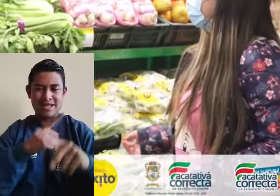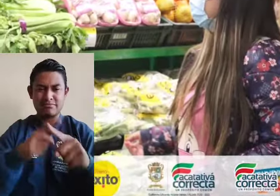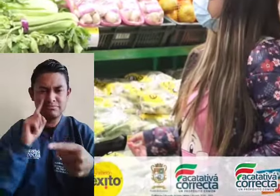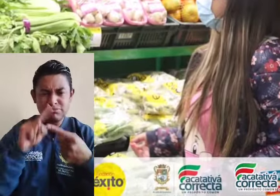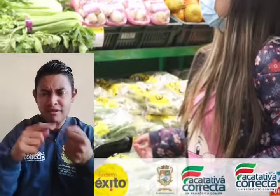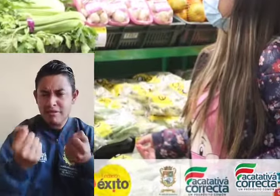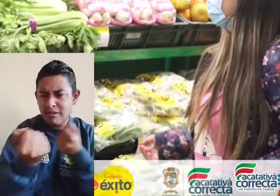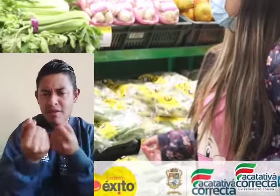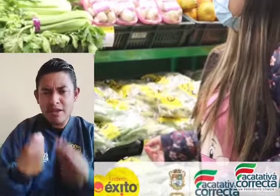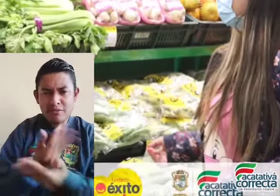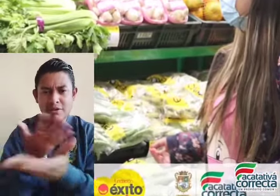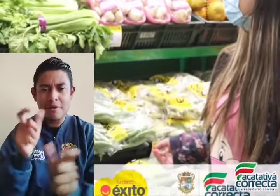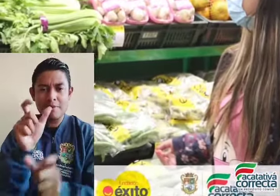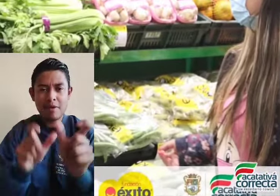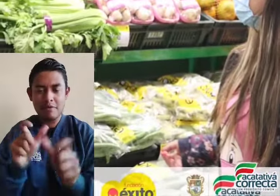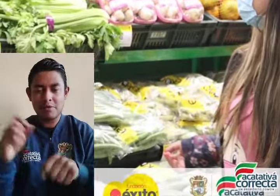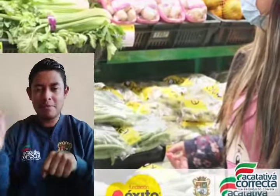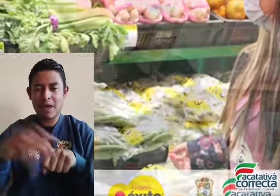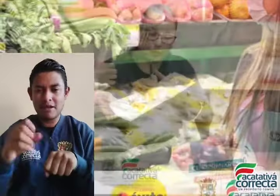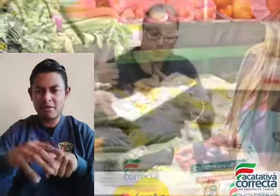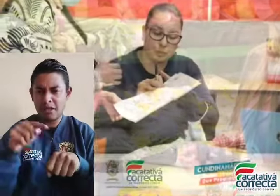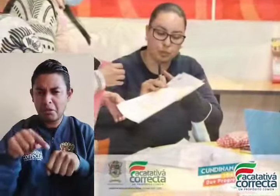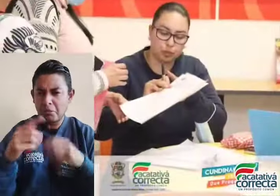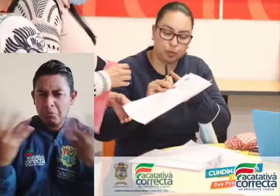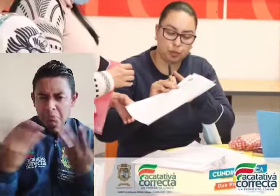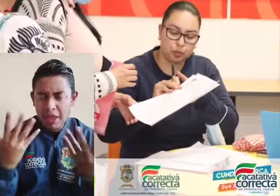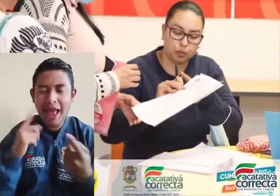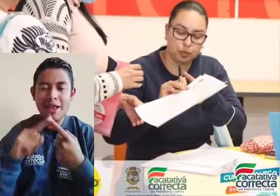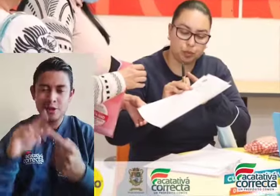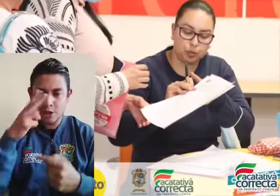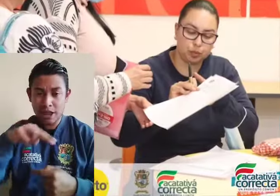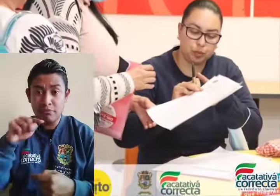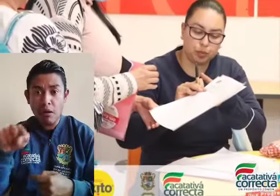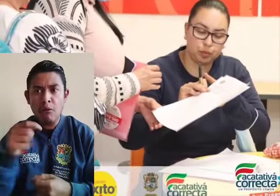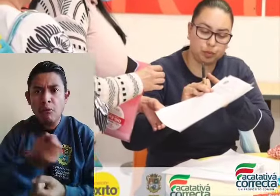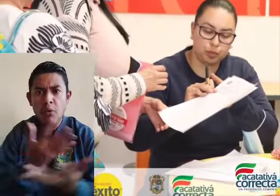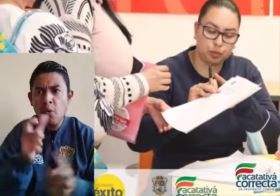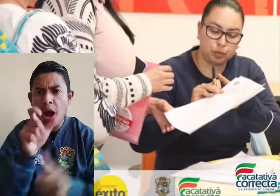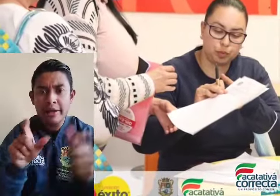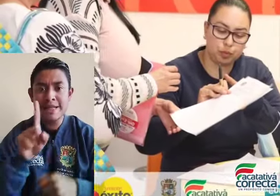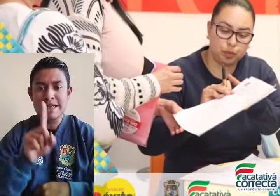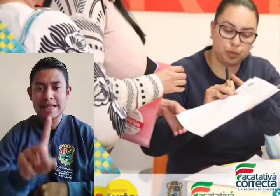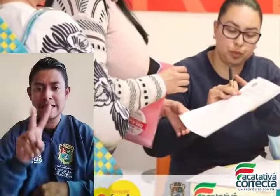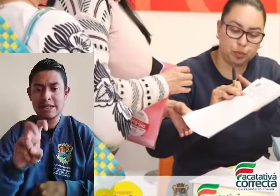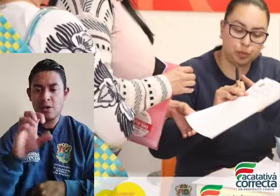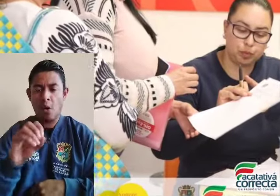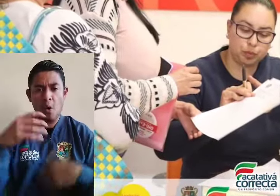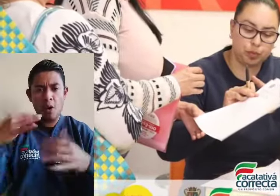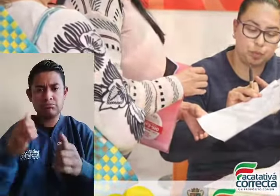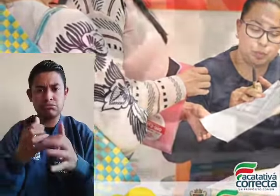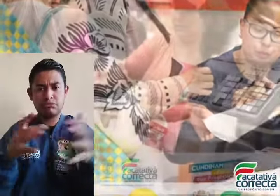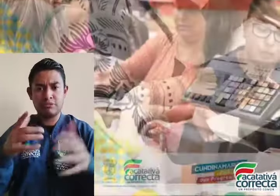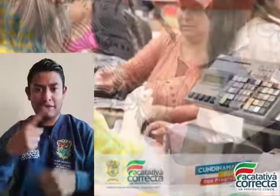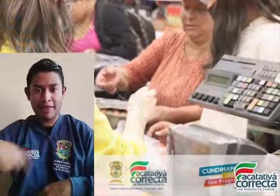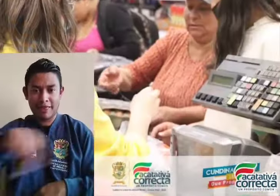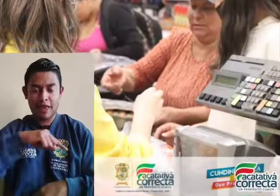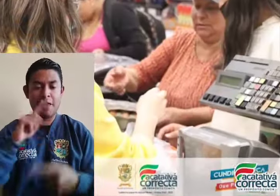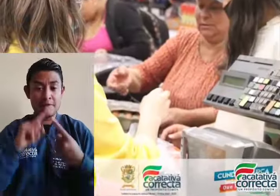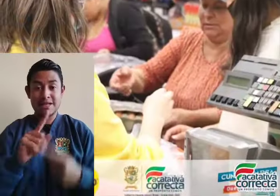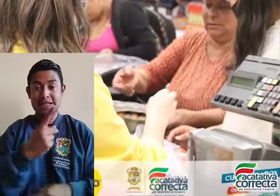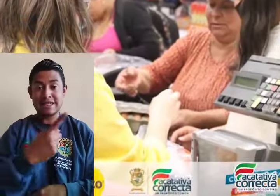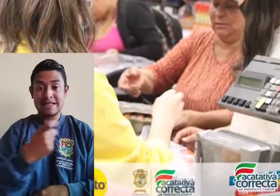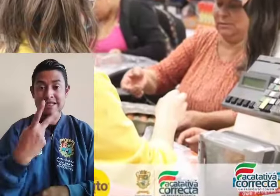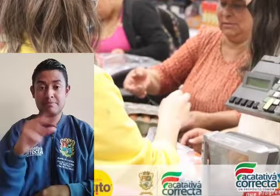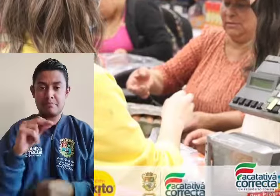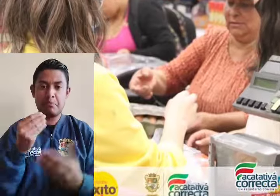Fundación Éxito en convenio con la Gobernación de Cundinamarca, proceso que busca suplir las necesidades nutricionales de 170 madres gestantes y lactantes con un